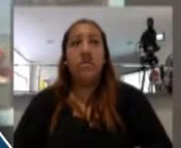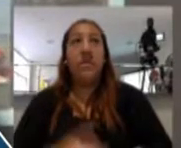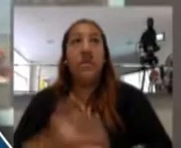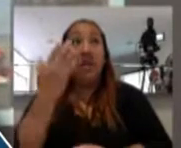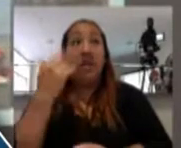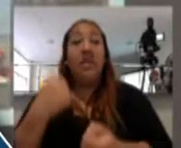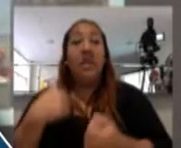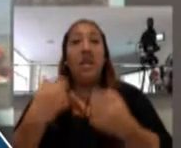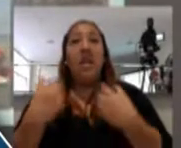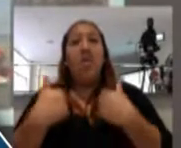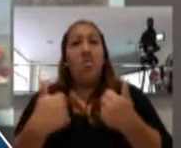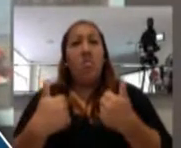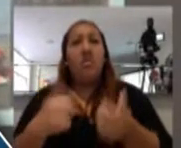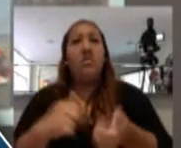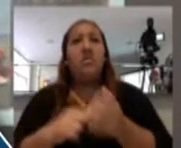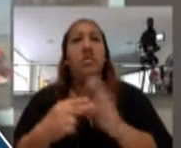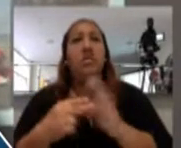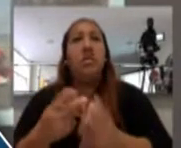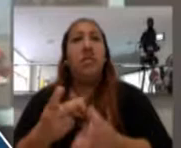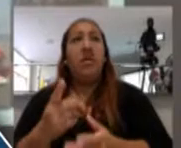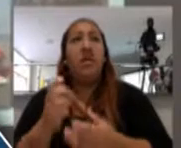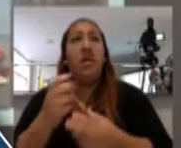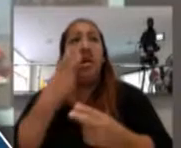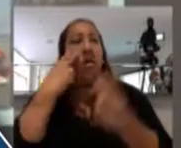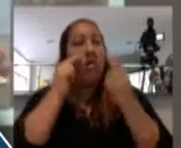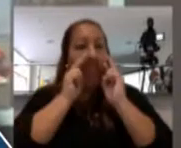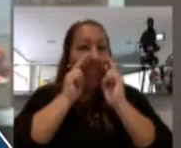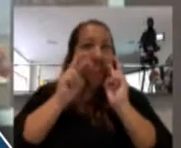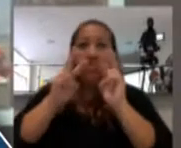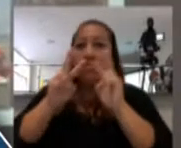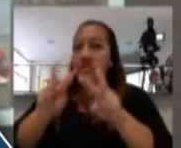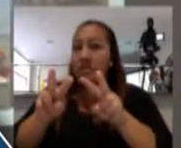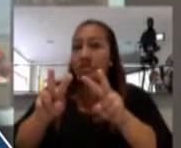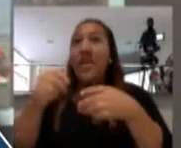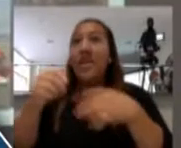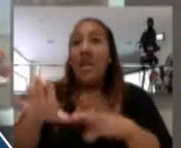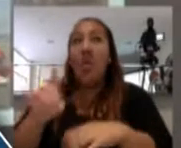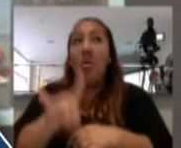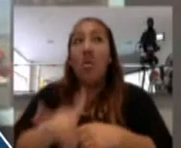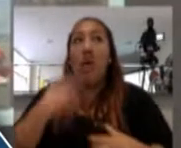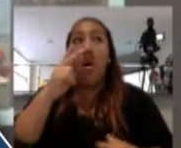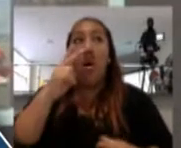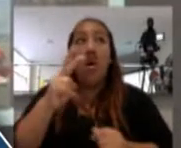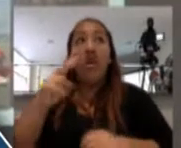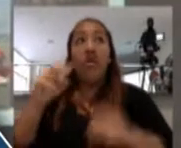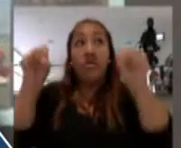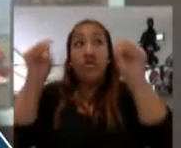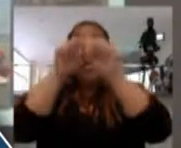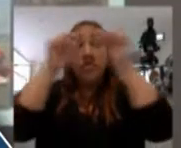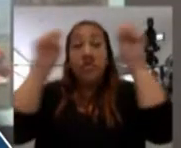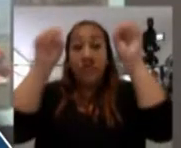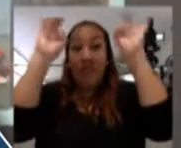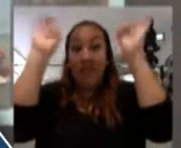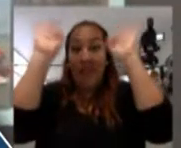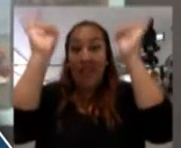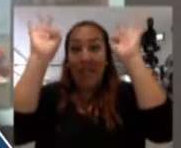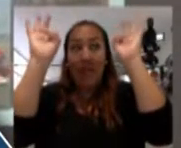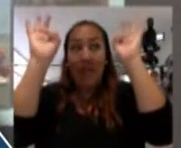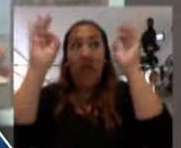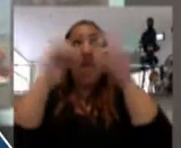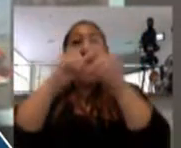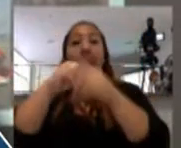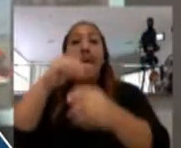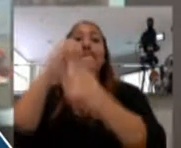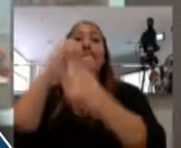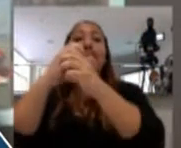oportunidad de apreciar cómo ya se están utilizando, fíjense, estos son conectores eléctricos en